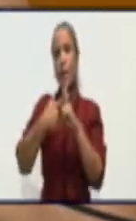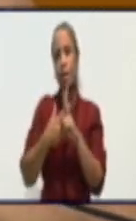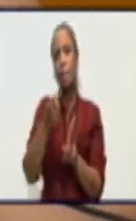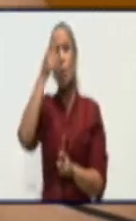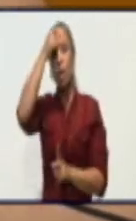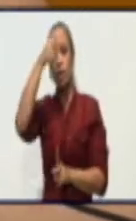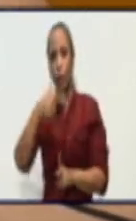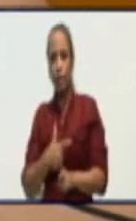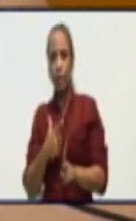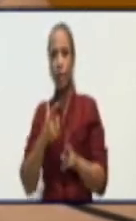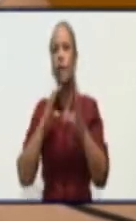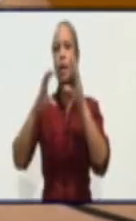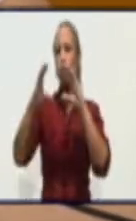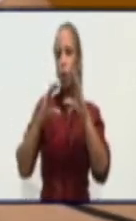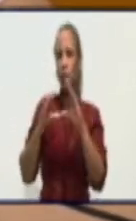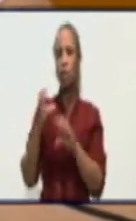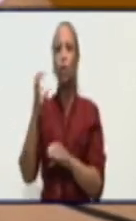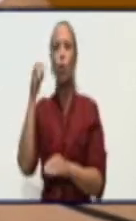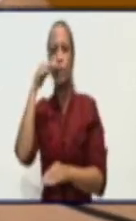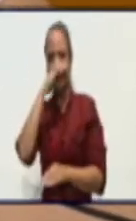Jiguaní, Cautocristo, Giza,